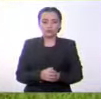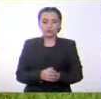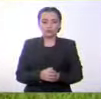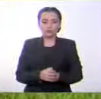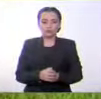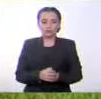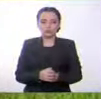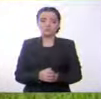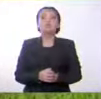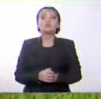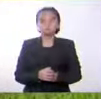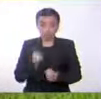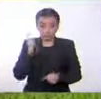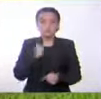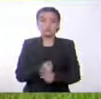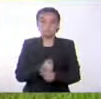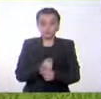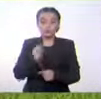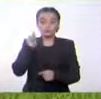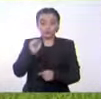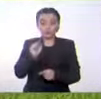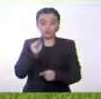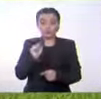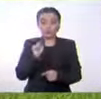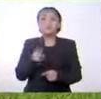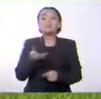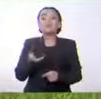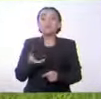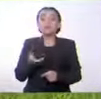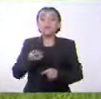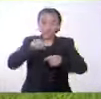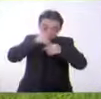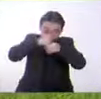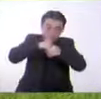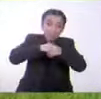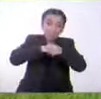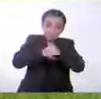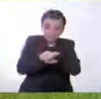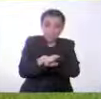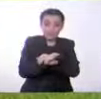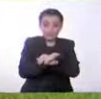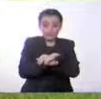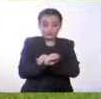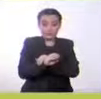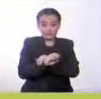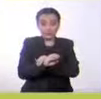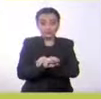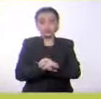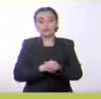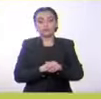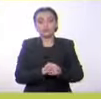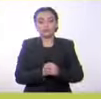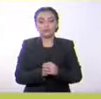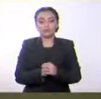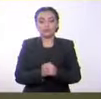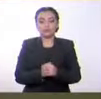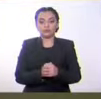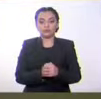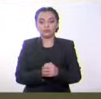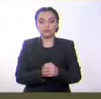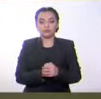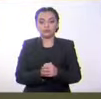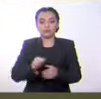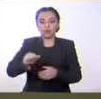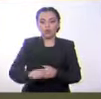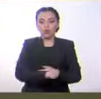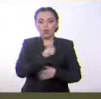Correcto. Este animal es vivíparo. Muy bien. Pasemos a la